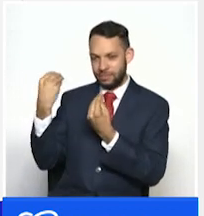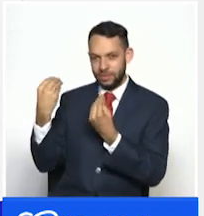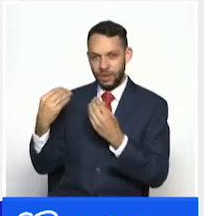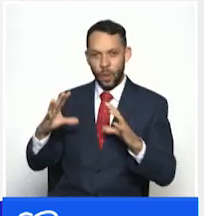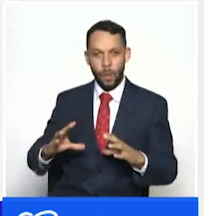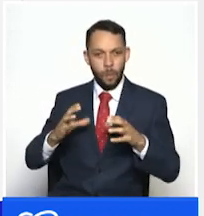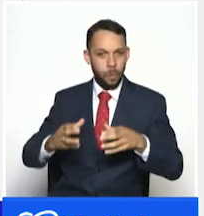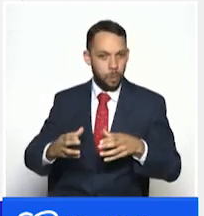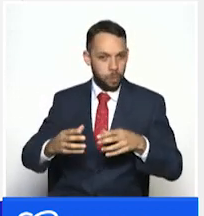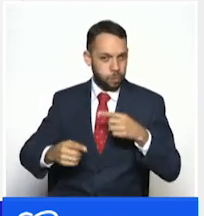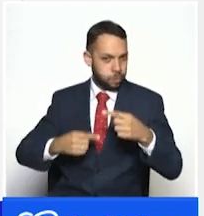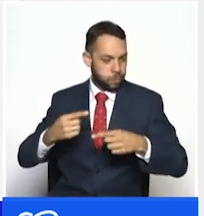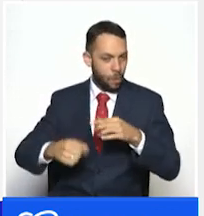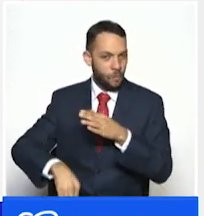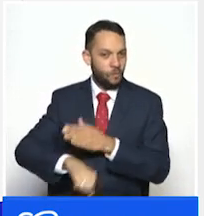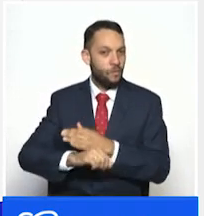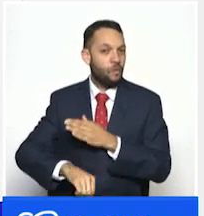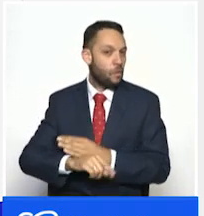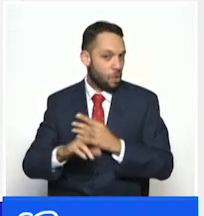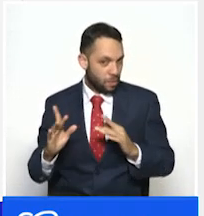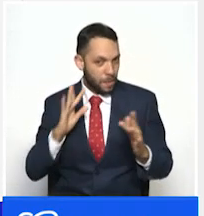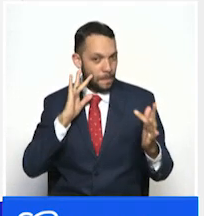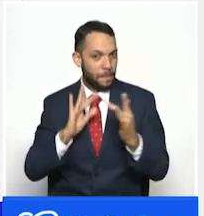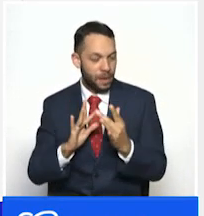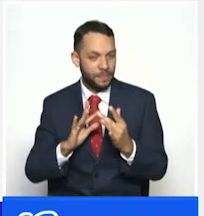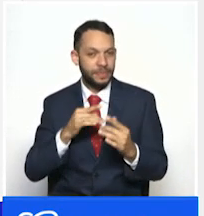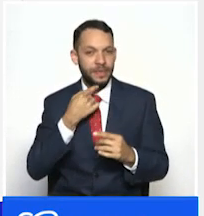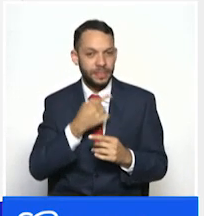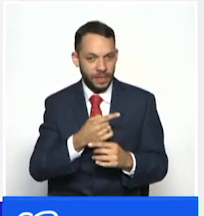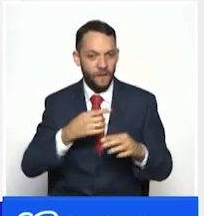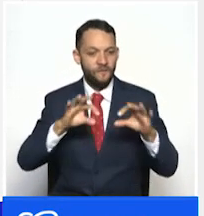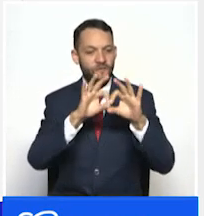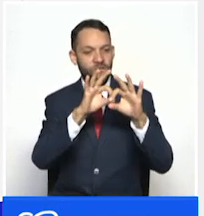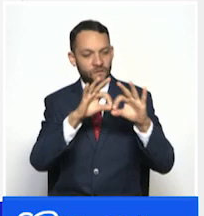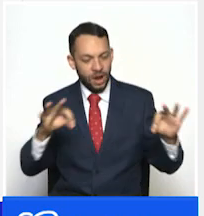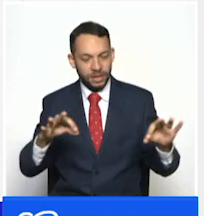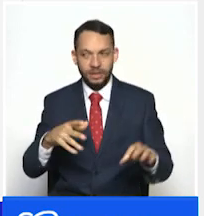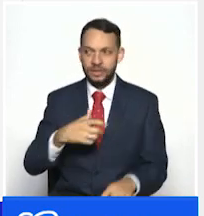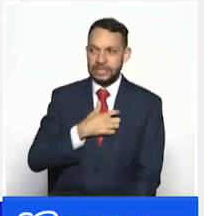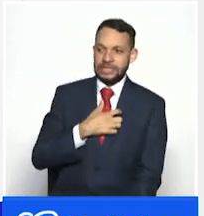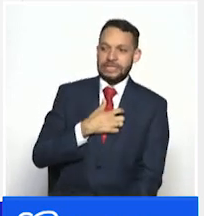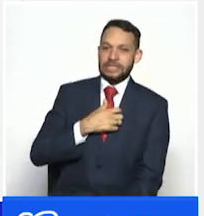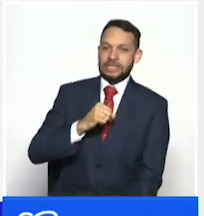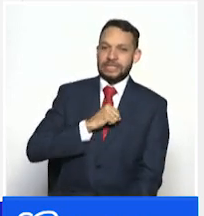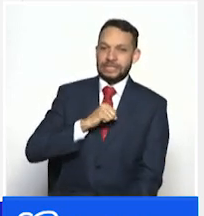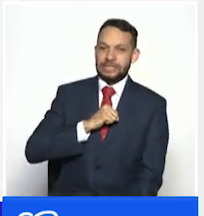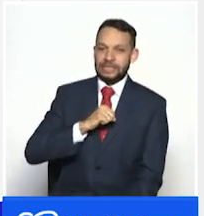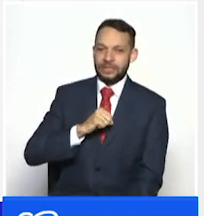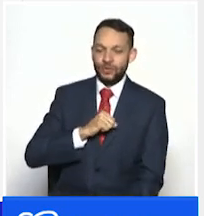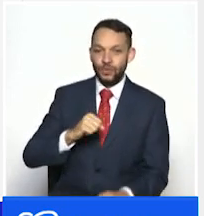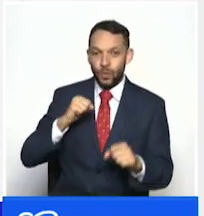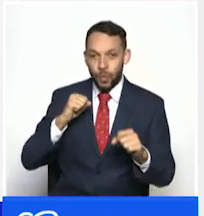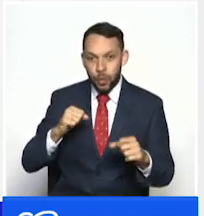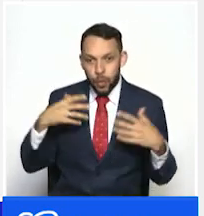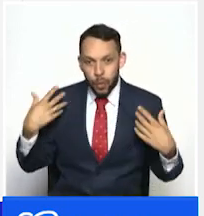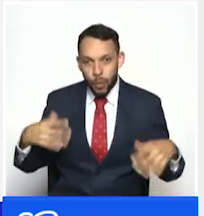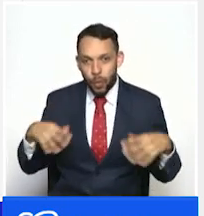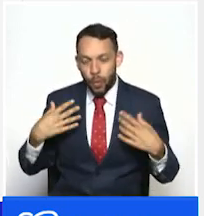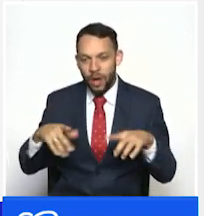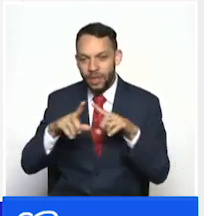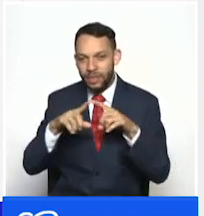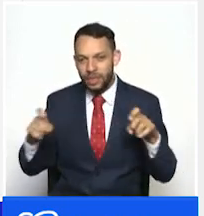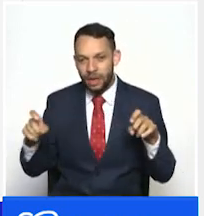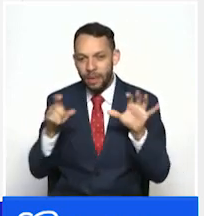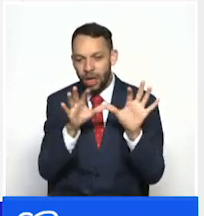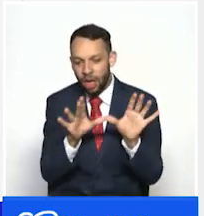pelotas pero pues por supuesto las pelotas del fútbol del campo del deporte así de caliente estuvo la situación recordemos también que la cuenta